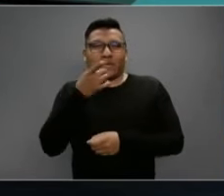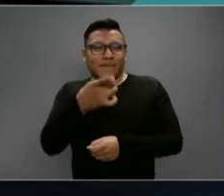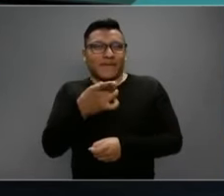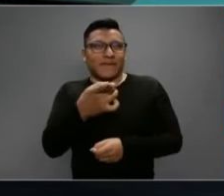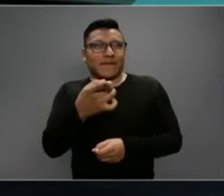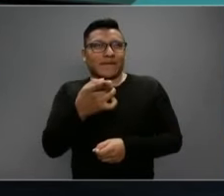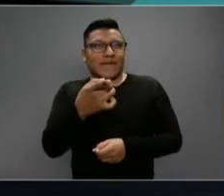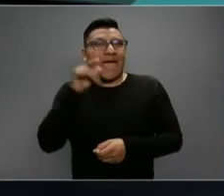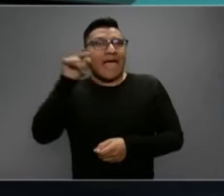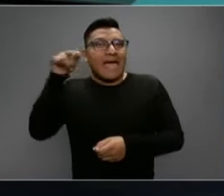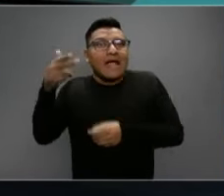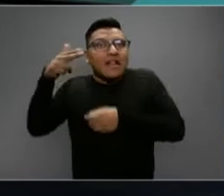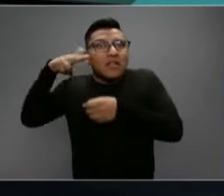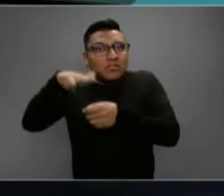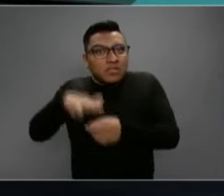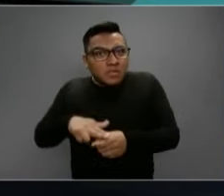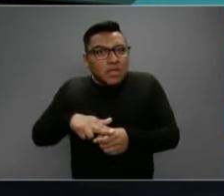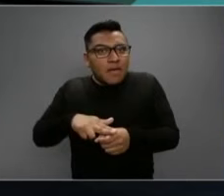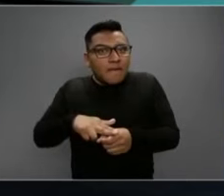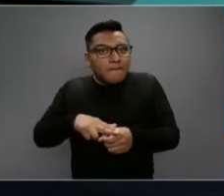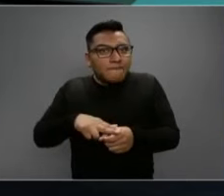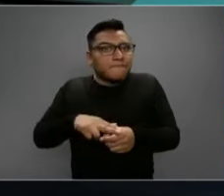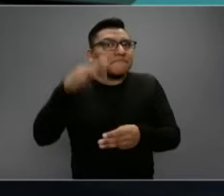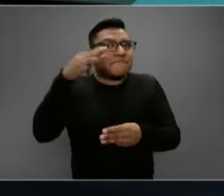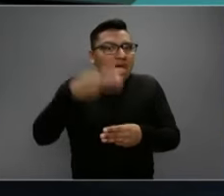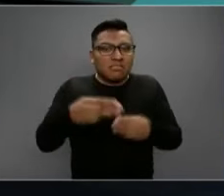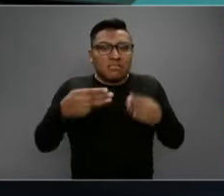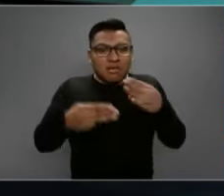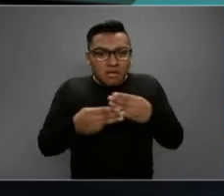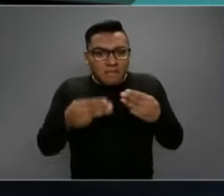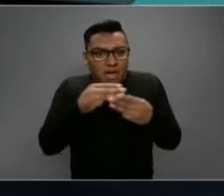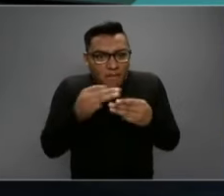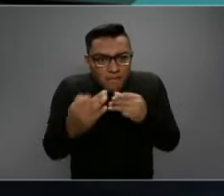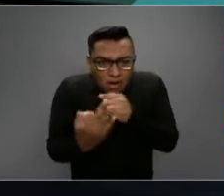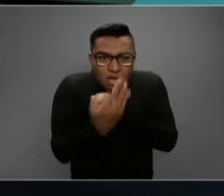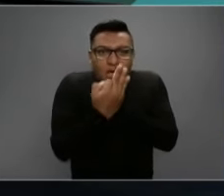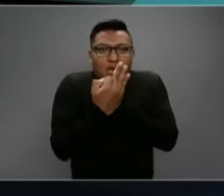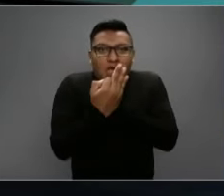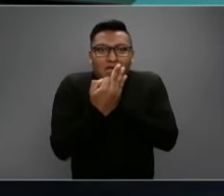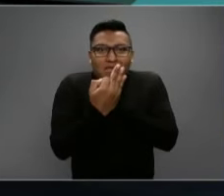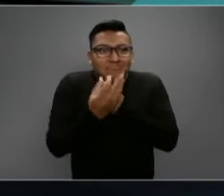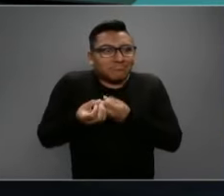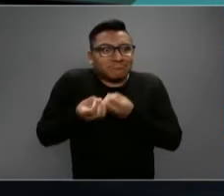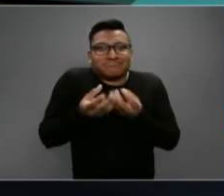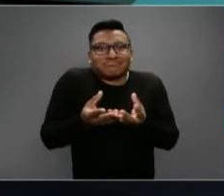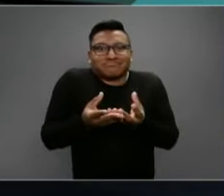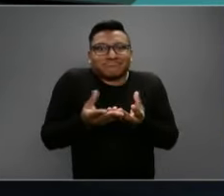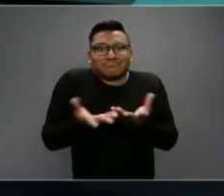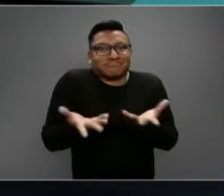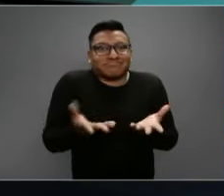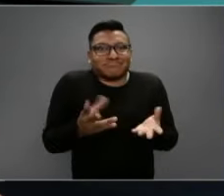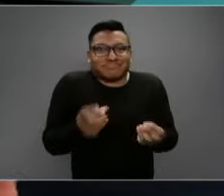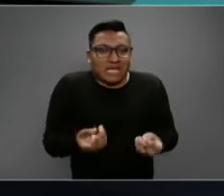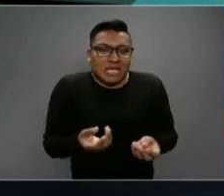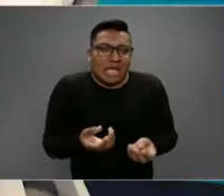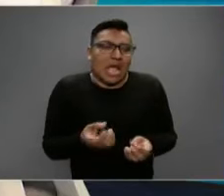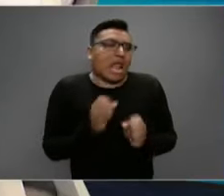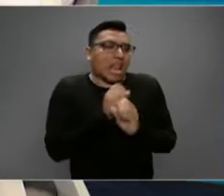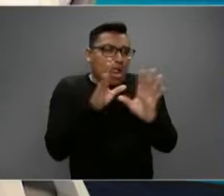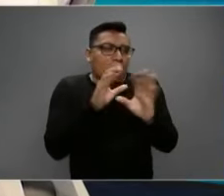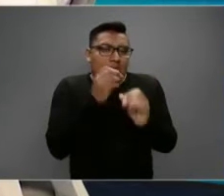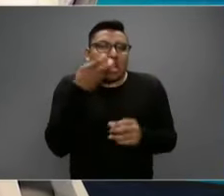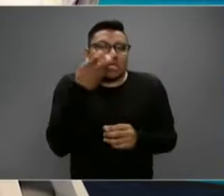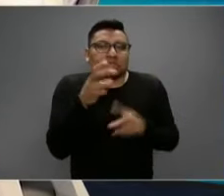no les estaban dando el suficiente material para protegerse, etcétera. Entonces, uno dice, bueno, claro, hay un caso de